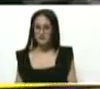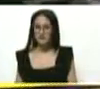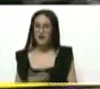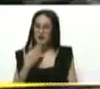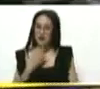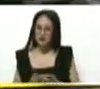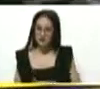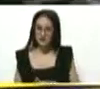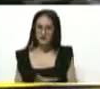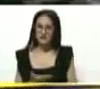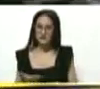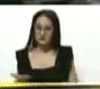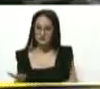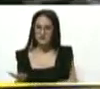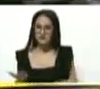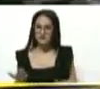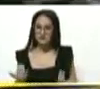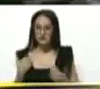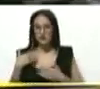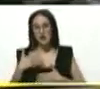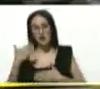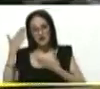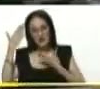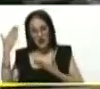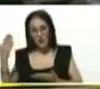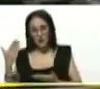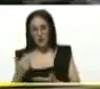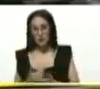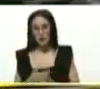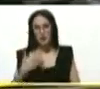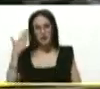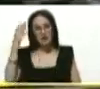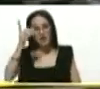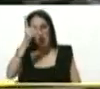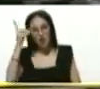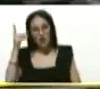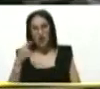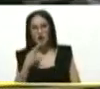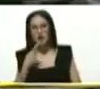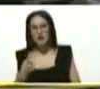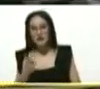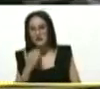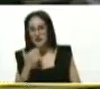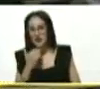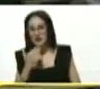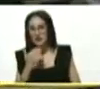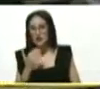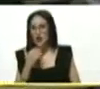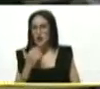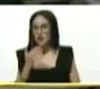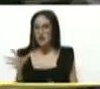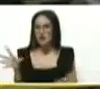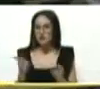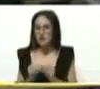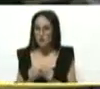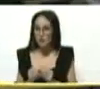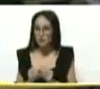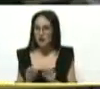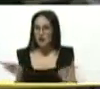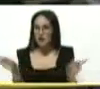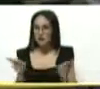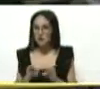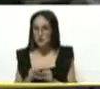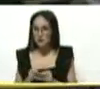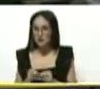agradezco. Queríamos darle este saludo. No sé si Diosdado le tiene un saludo a la gente. Algún resumen. Ah,